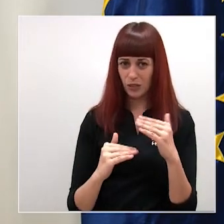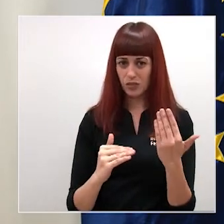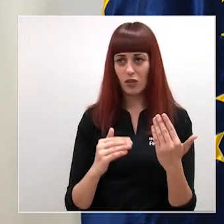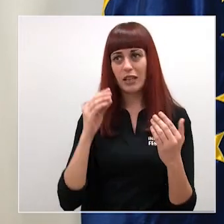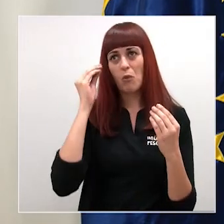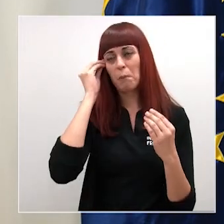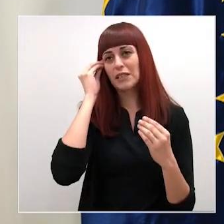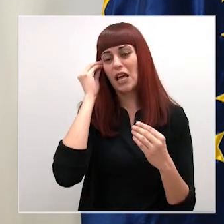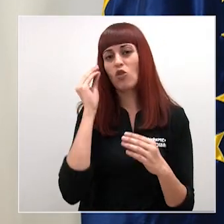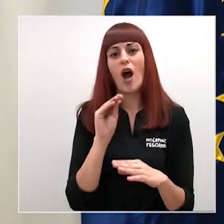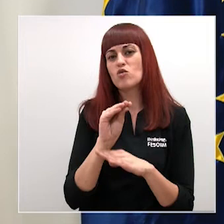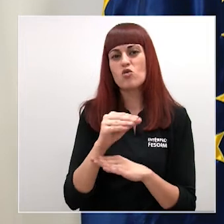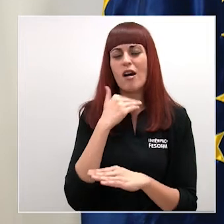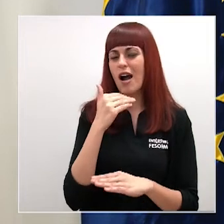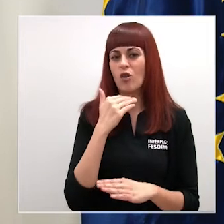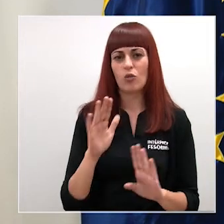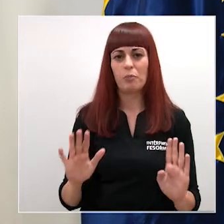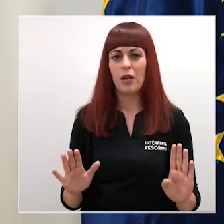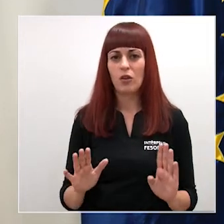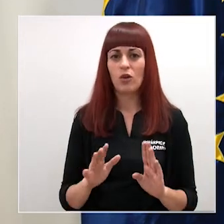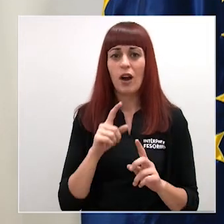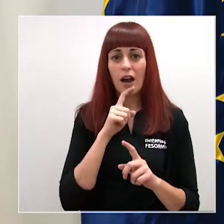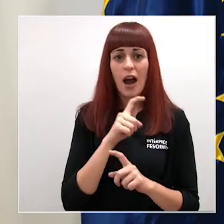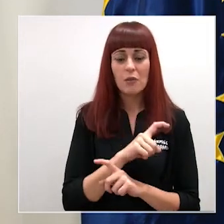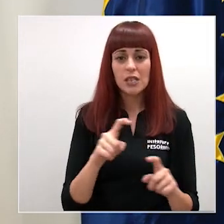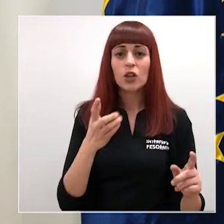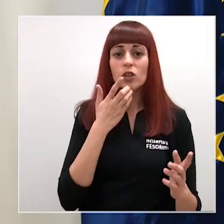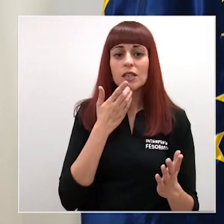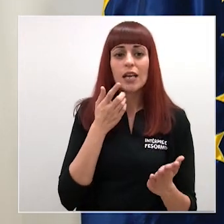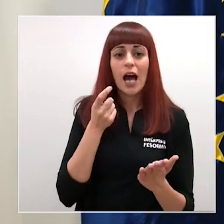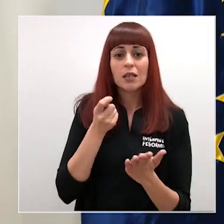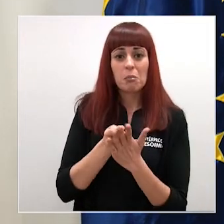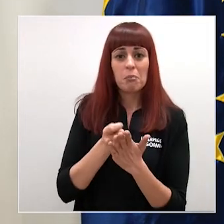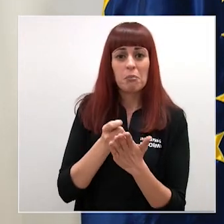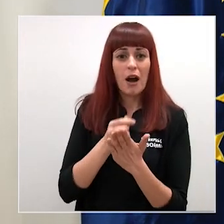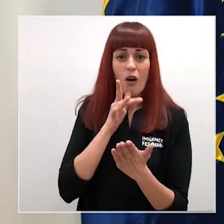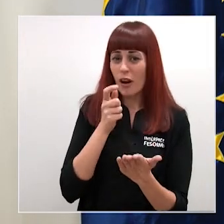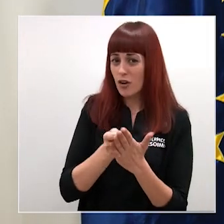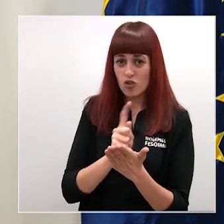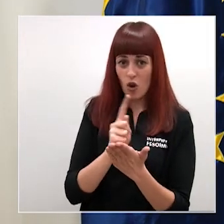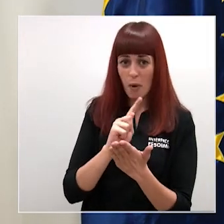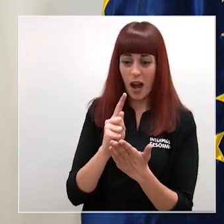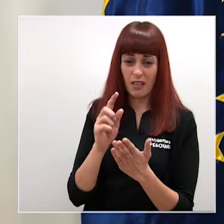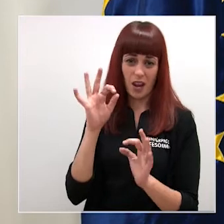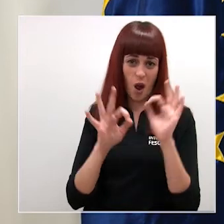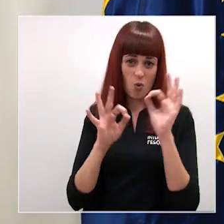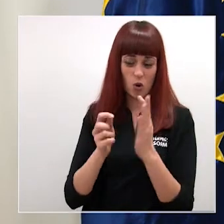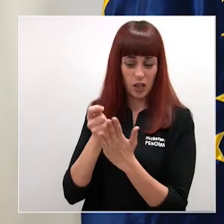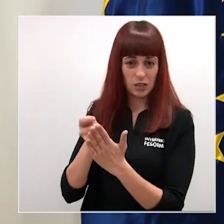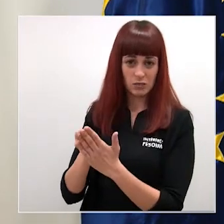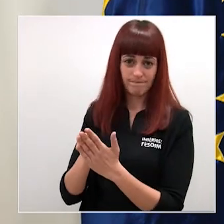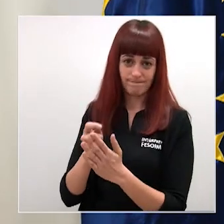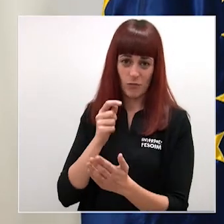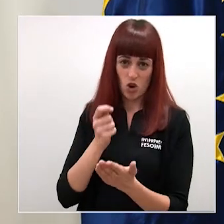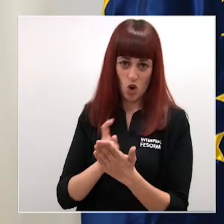tipo de ayuda dejando bien claro que la exoneración de las cuotas debería de venir del Gobierno Central seguimos reivindicando esta